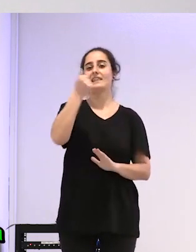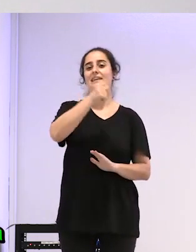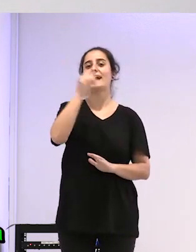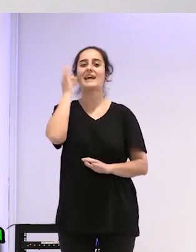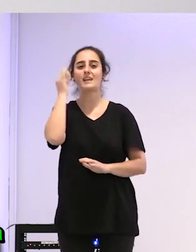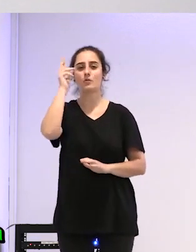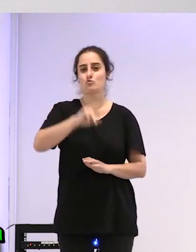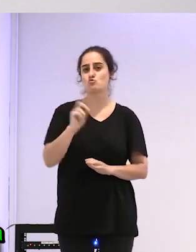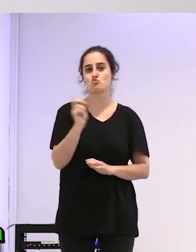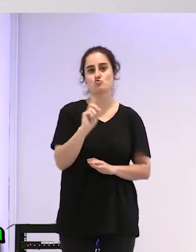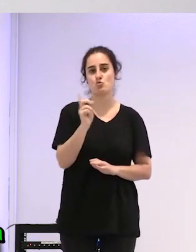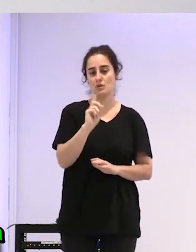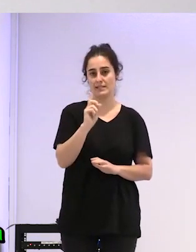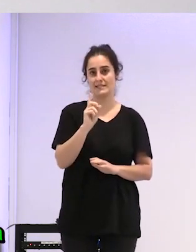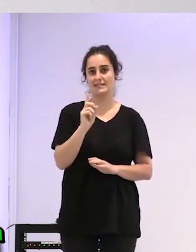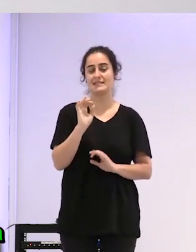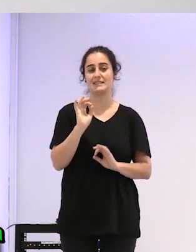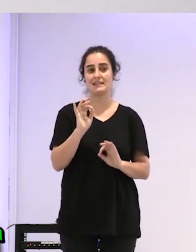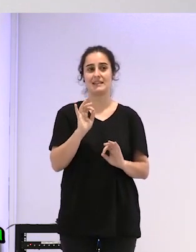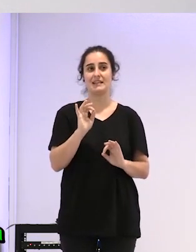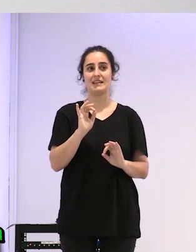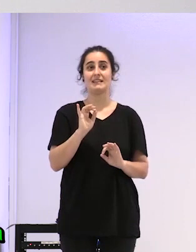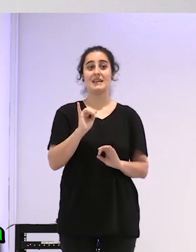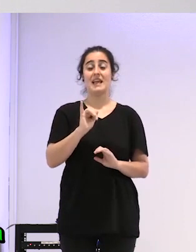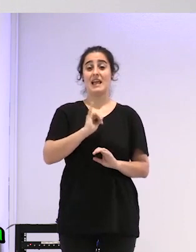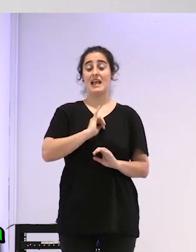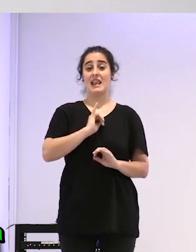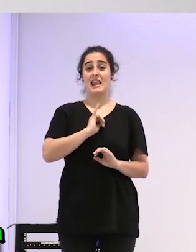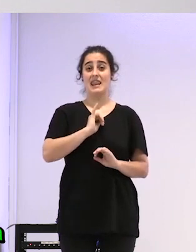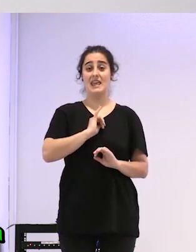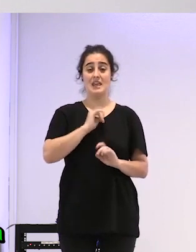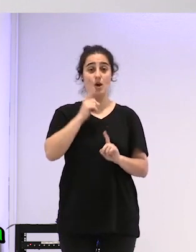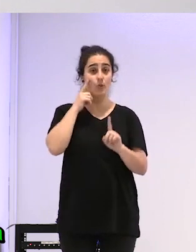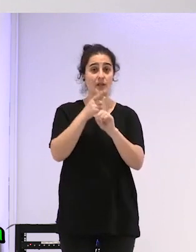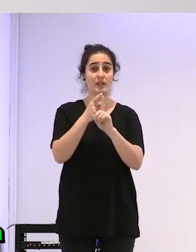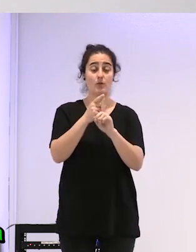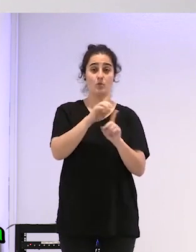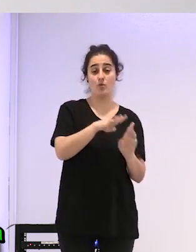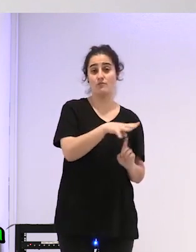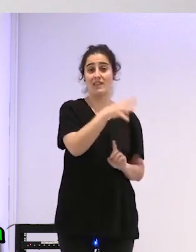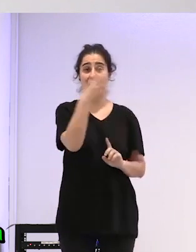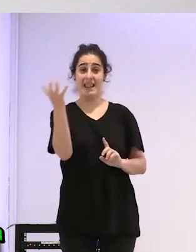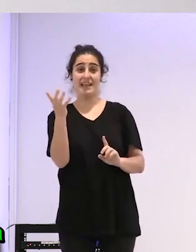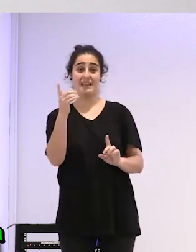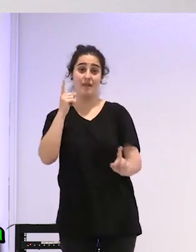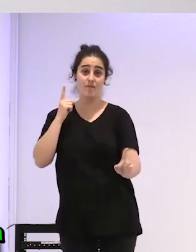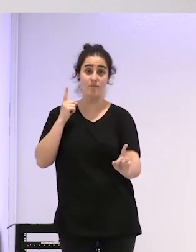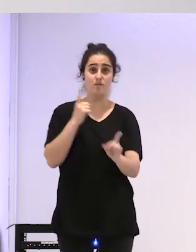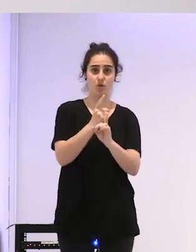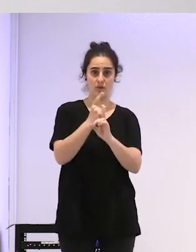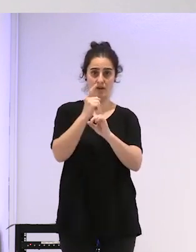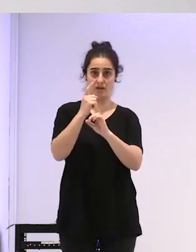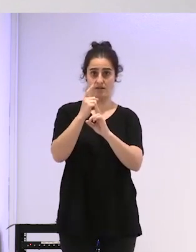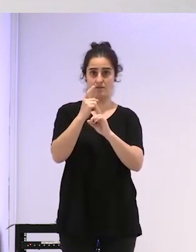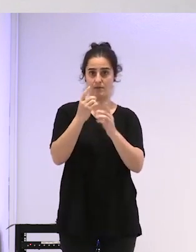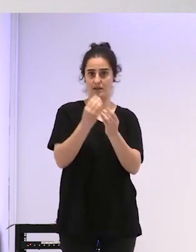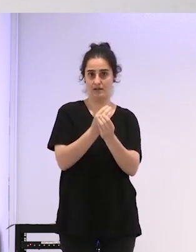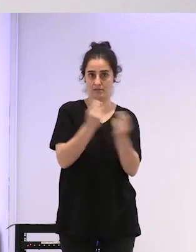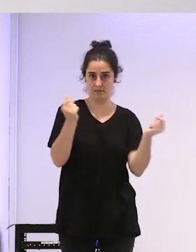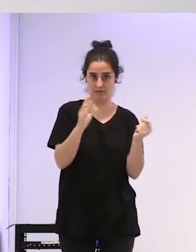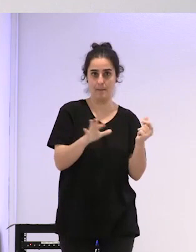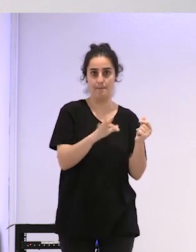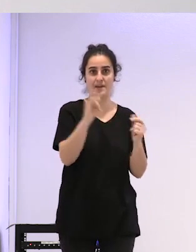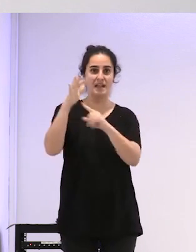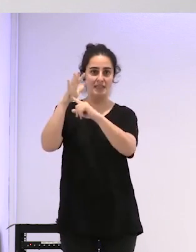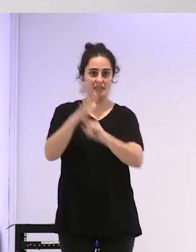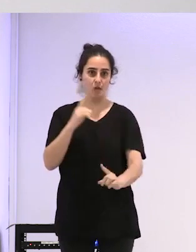ley para erradicar la LGTB fobia ¿no? y contra la discriminación claro